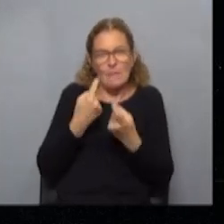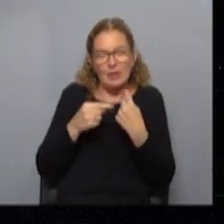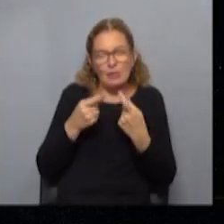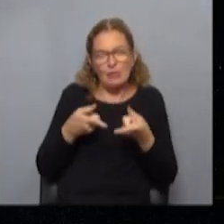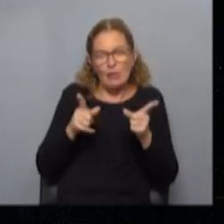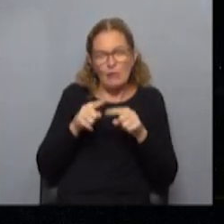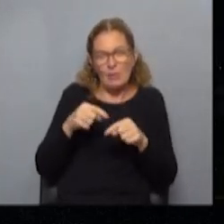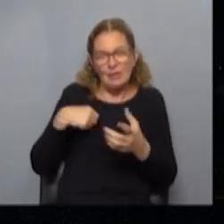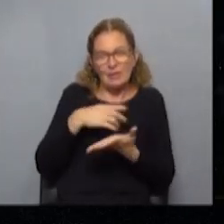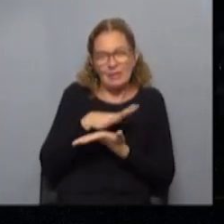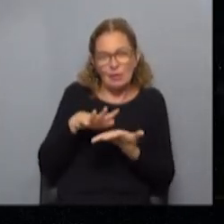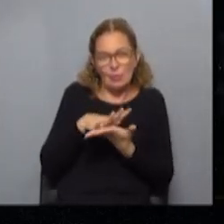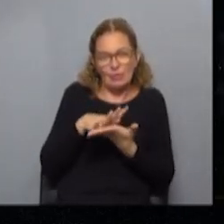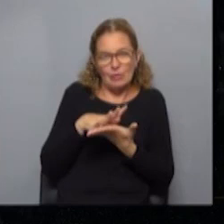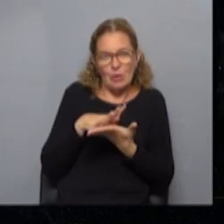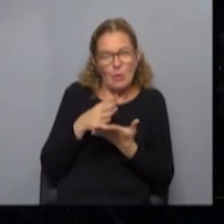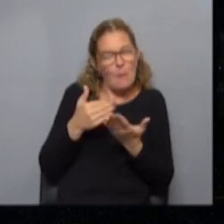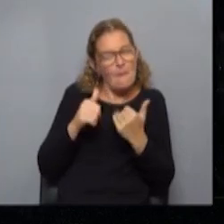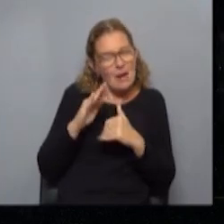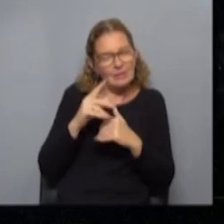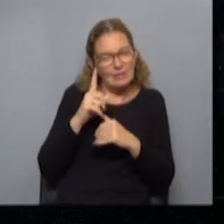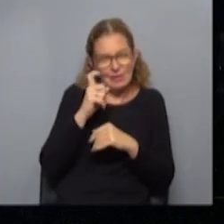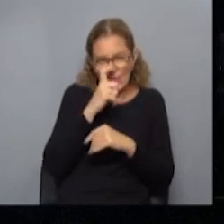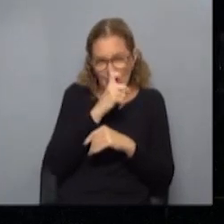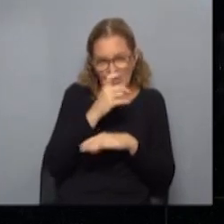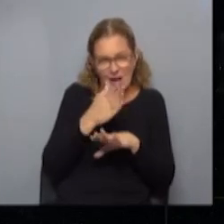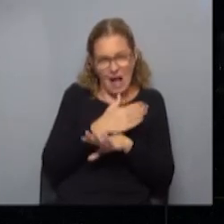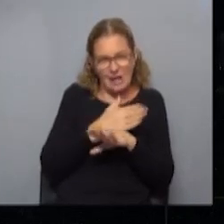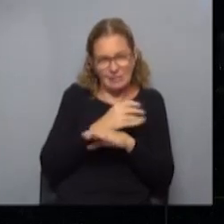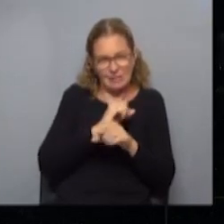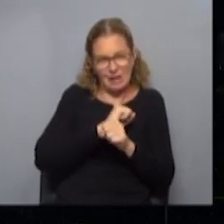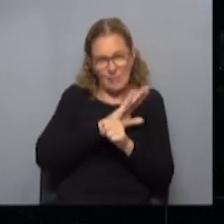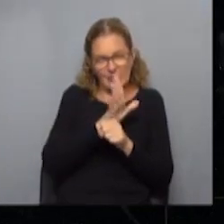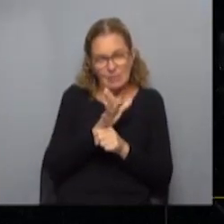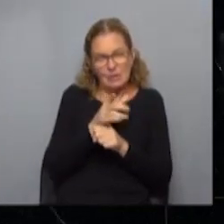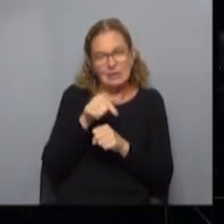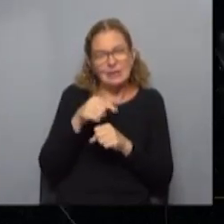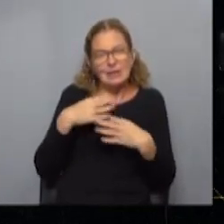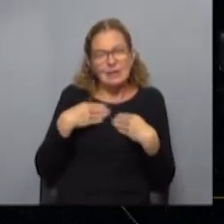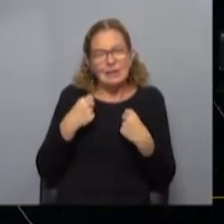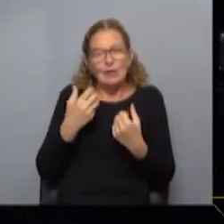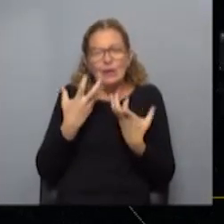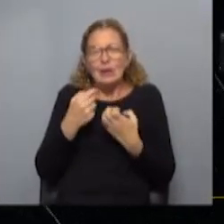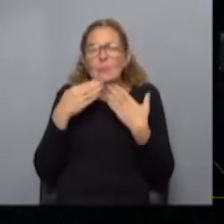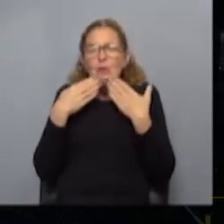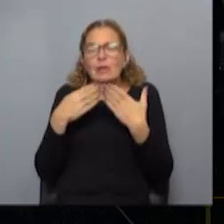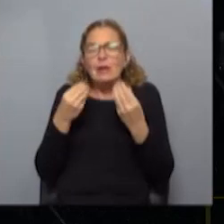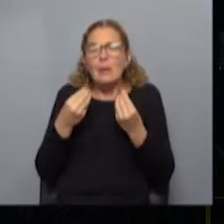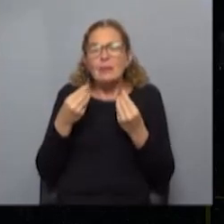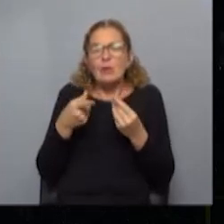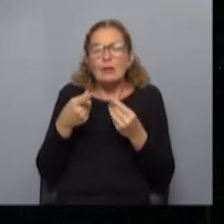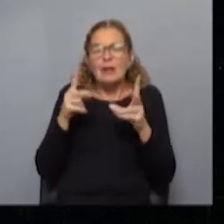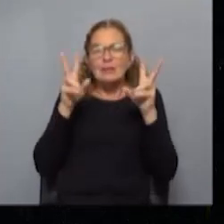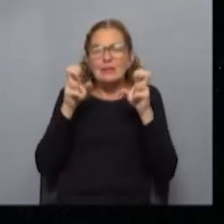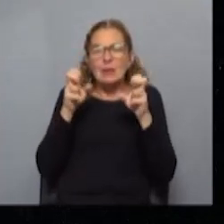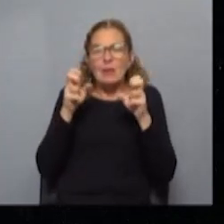situaciones de mucho más precariedad de la que se tenía pre-pandemia Fernanda en este sentido quería consultarte qué ha pasado también con el tema